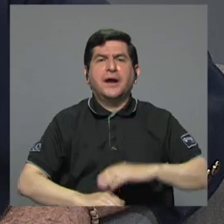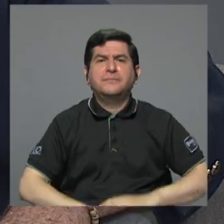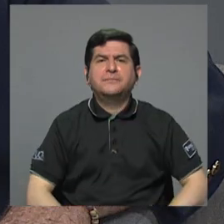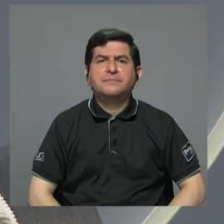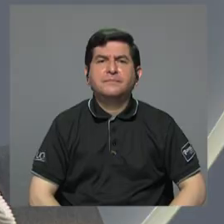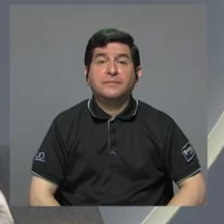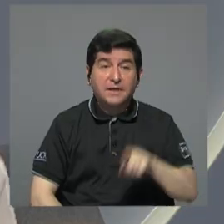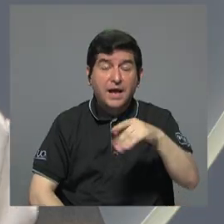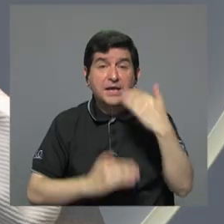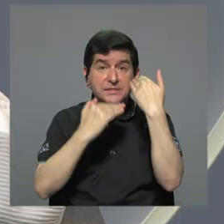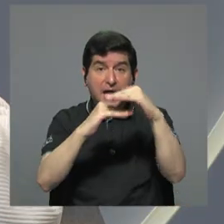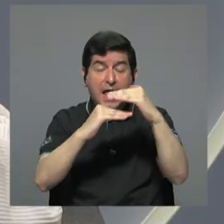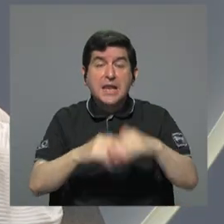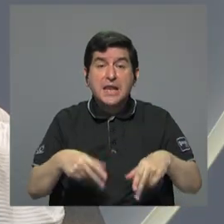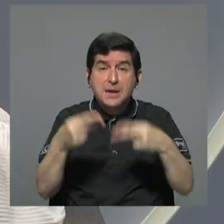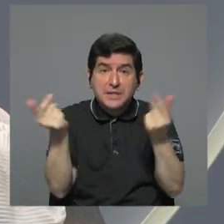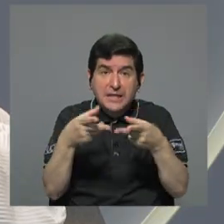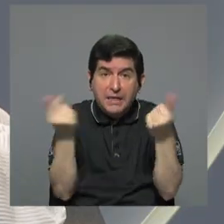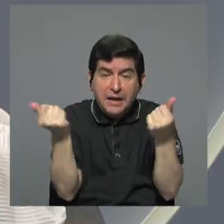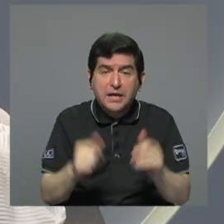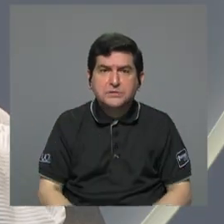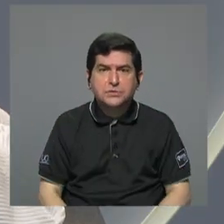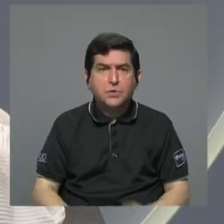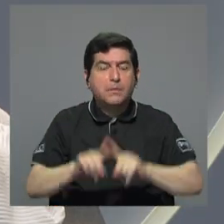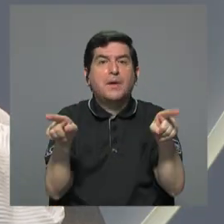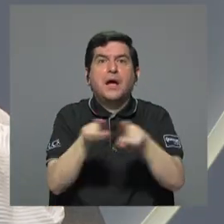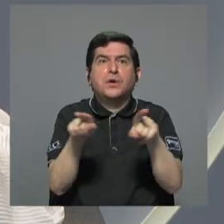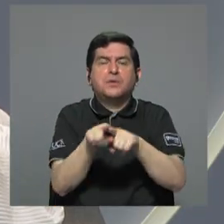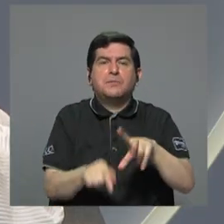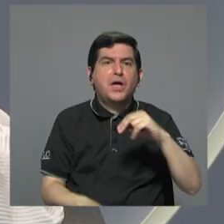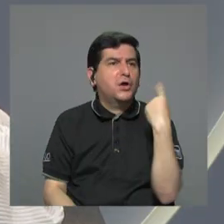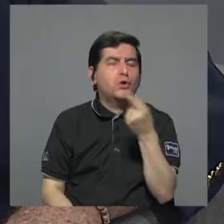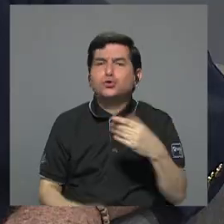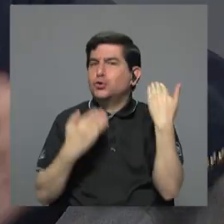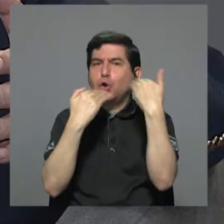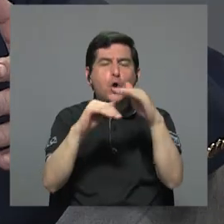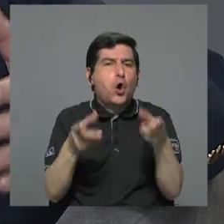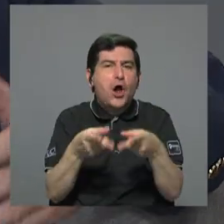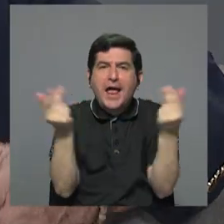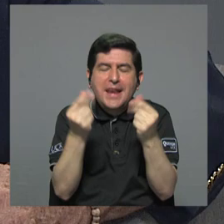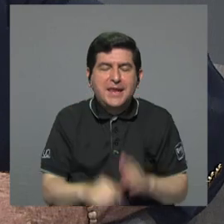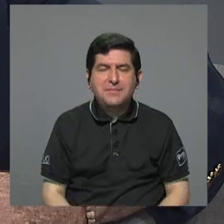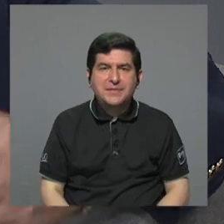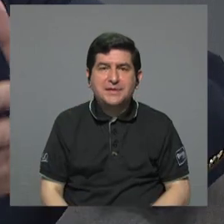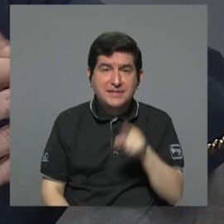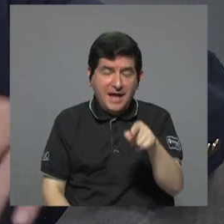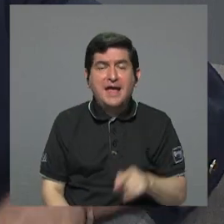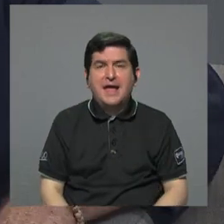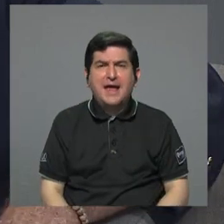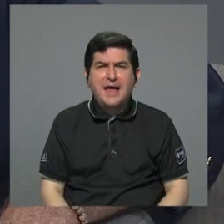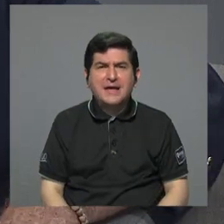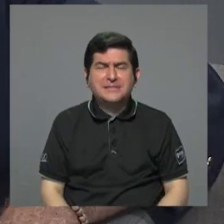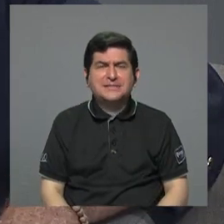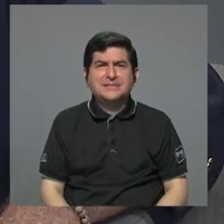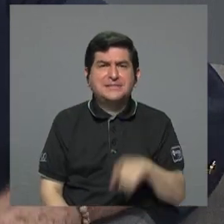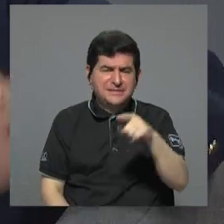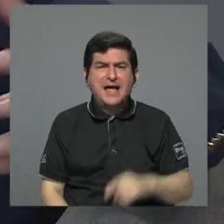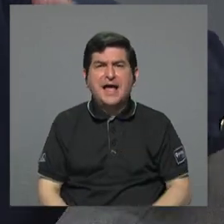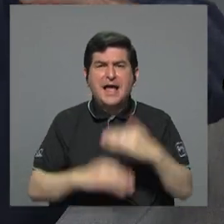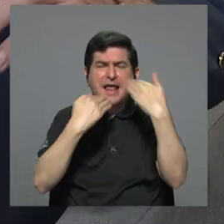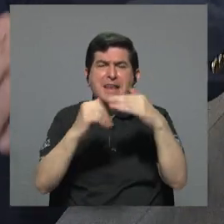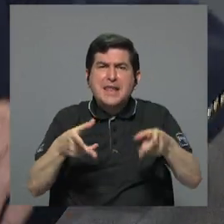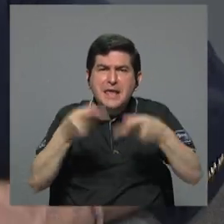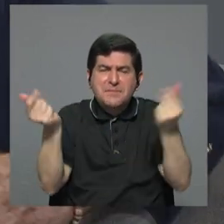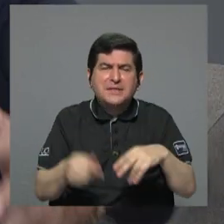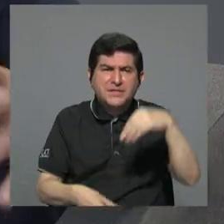Eso es el límite del gasto. Ajá. No, pero además, no es el límite del gasto. Es que la reforma fiscal, esa regla fiscal no